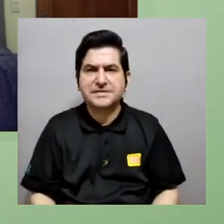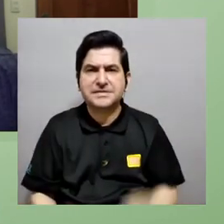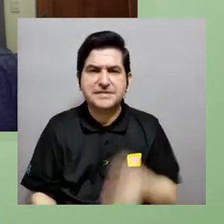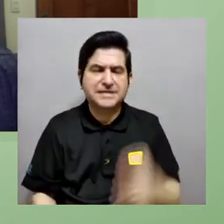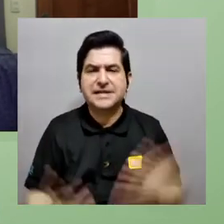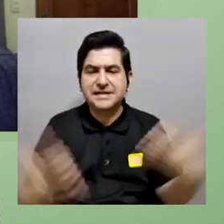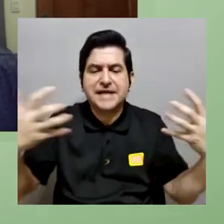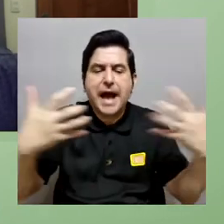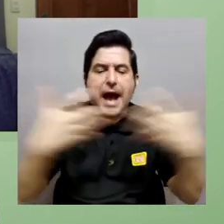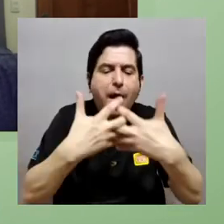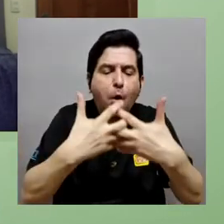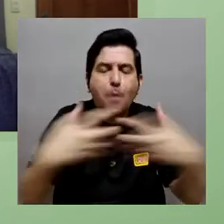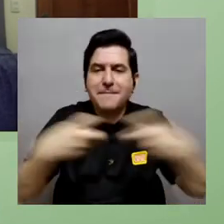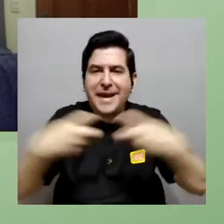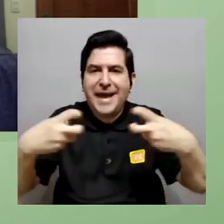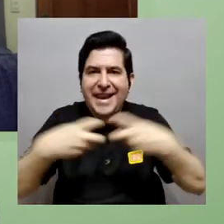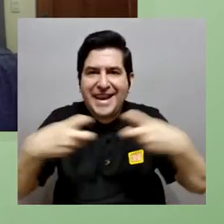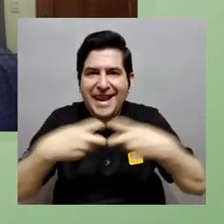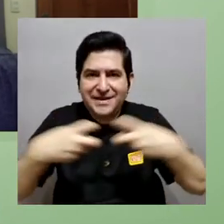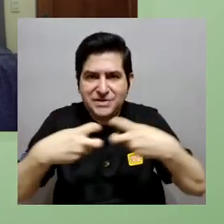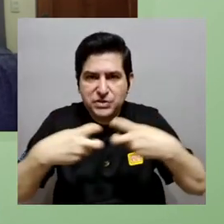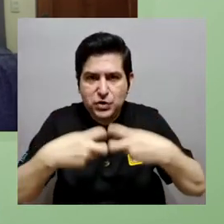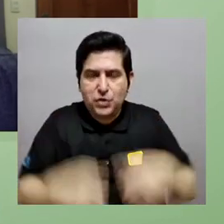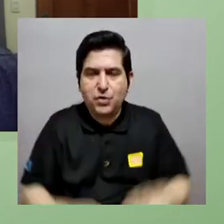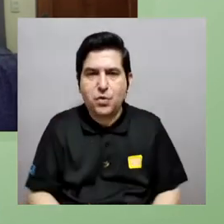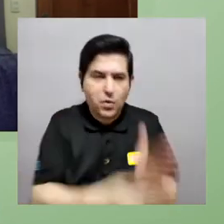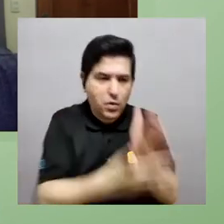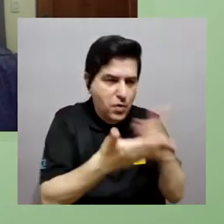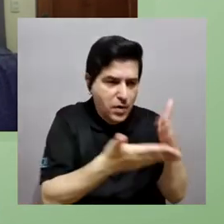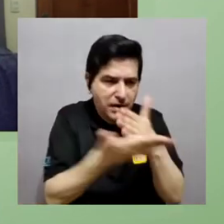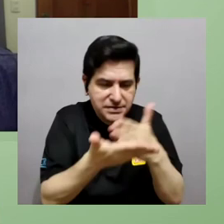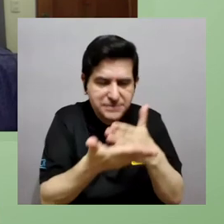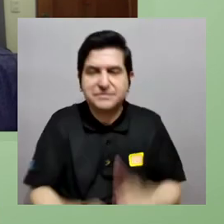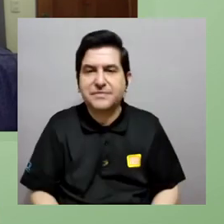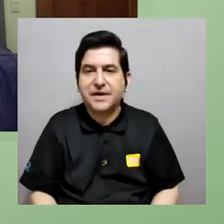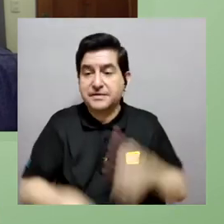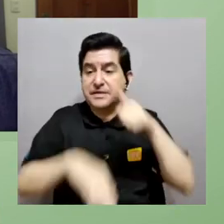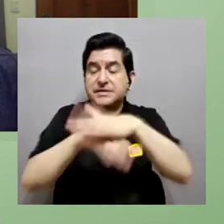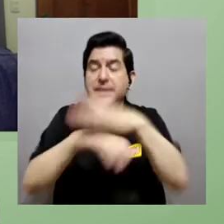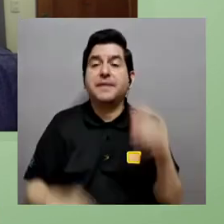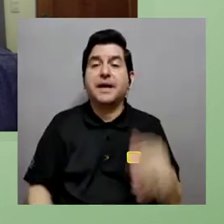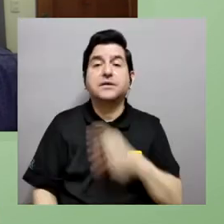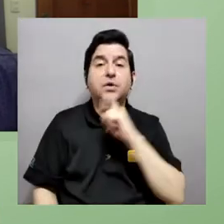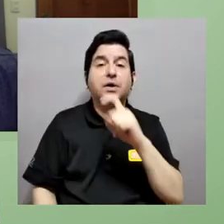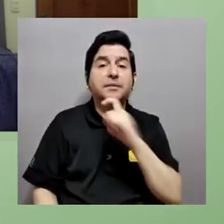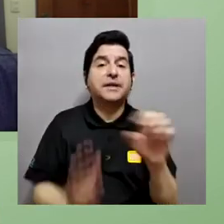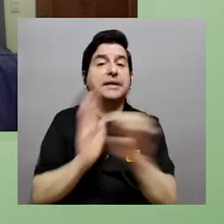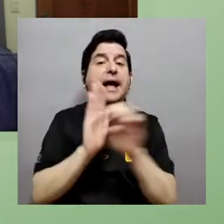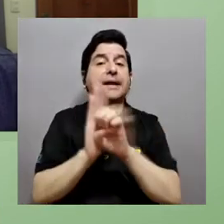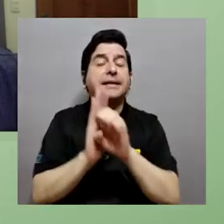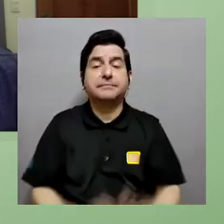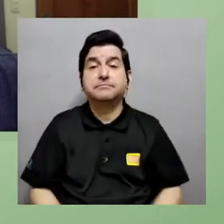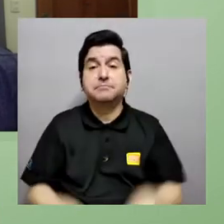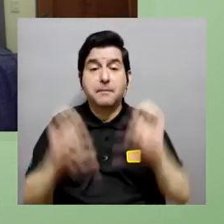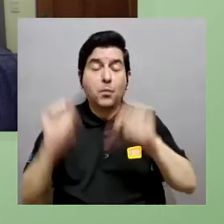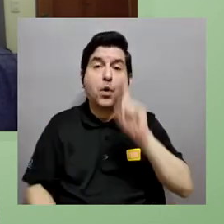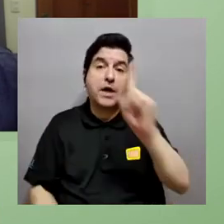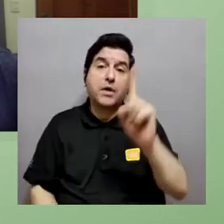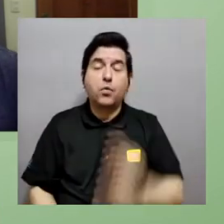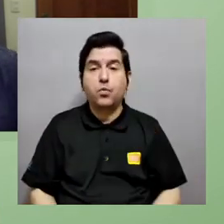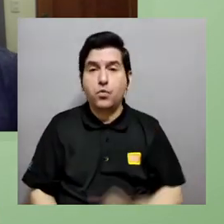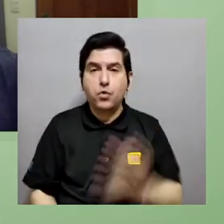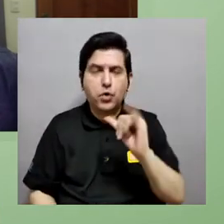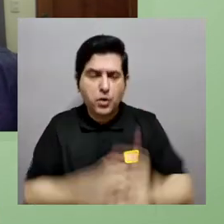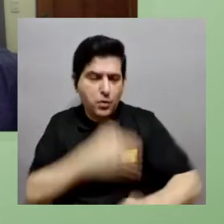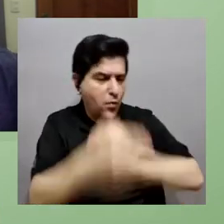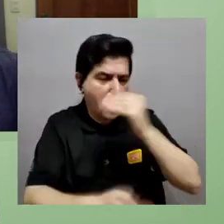cómo es que se puede cómo se hace el acoplo eléctrico de toda la bueno en este caso los trozos que estén viendo a la parte